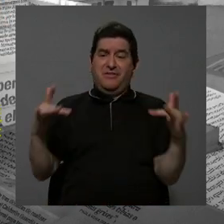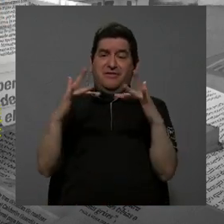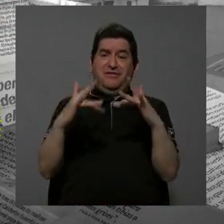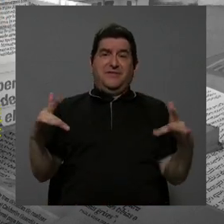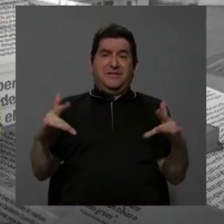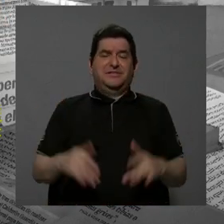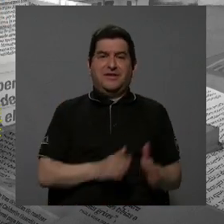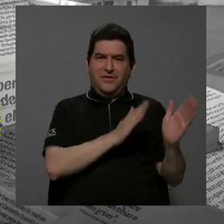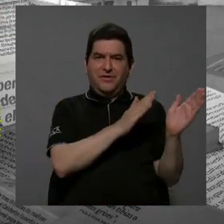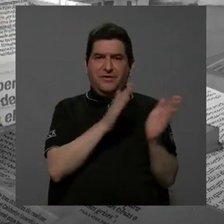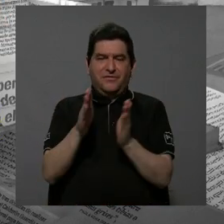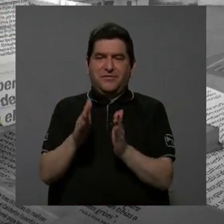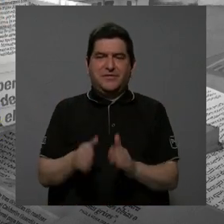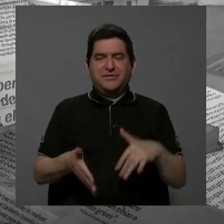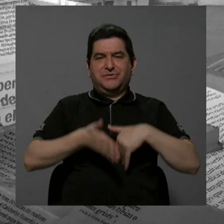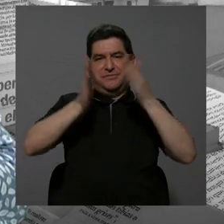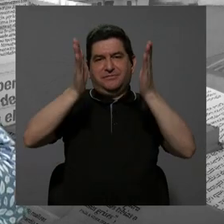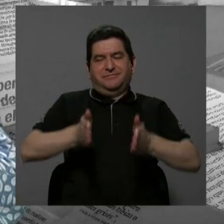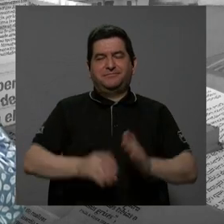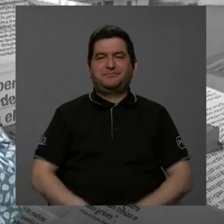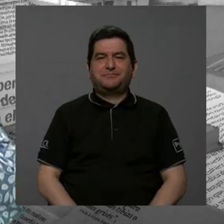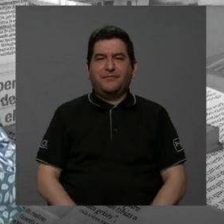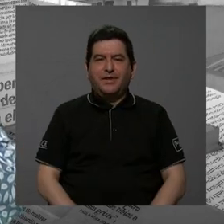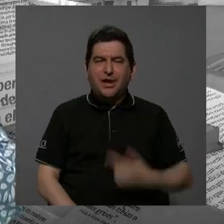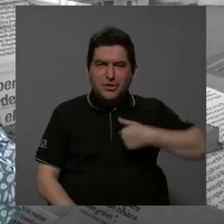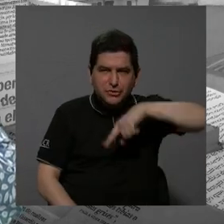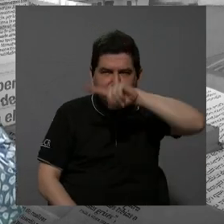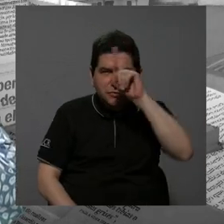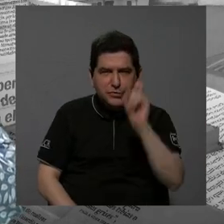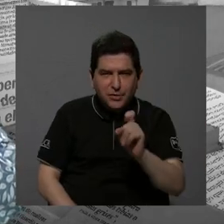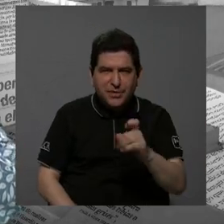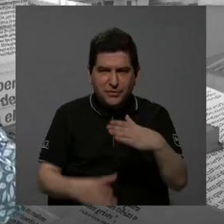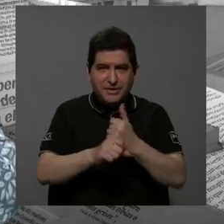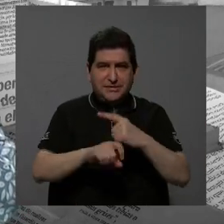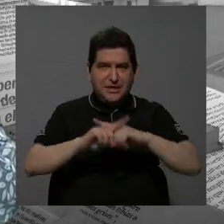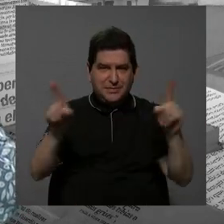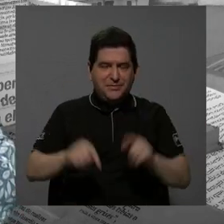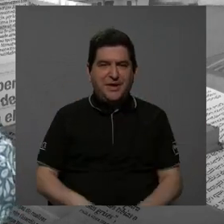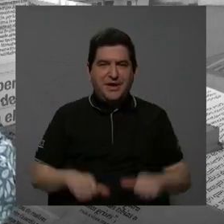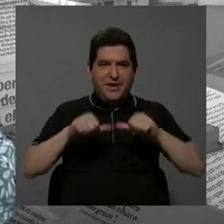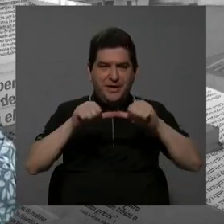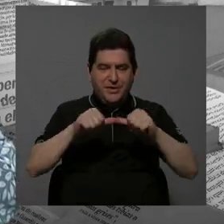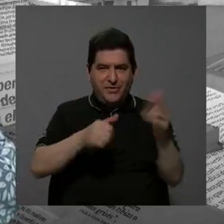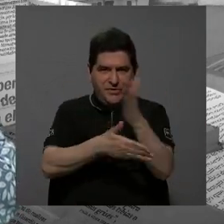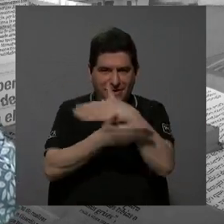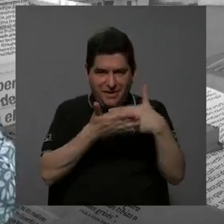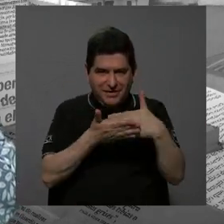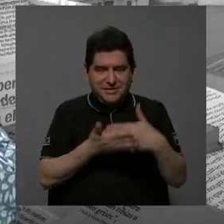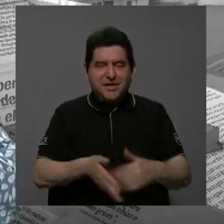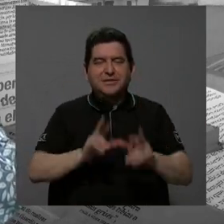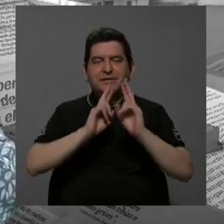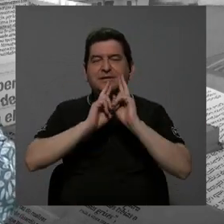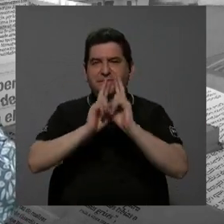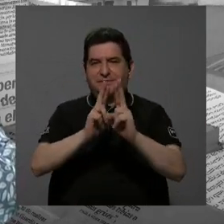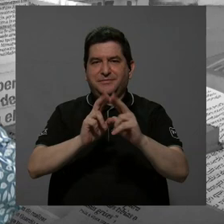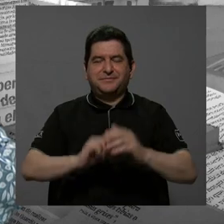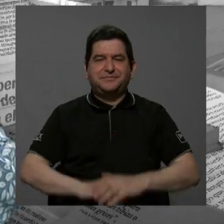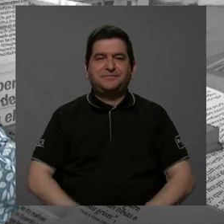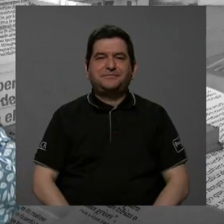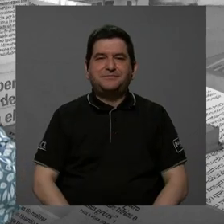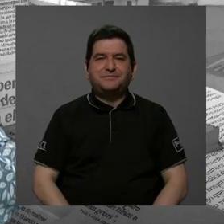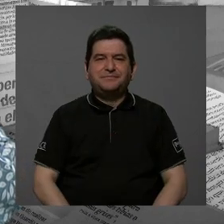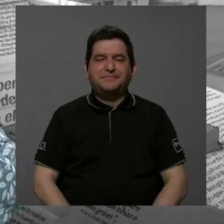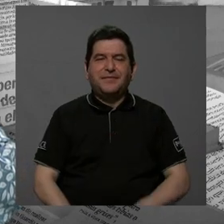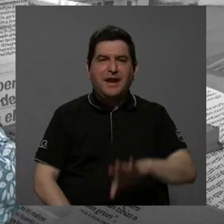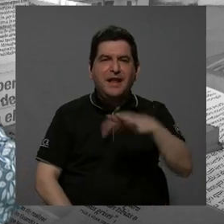tenemos en la formación de nuestras personas estudiantes. Le voy a hacer esta pregunta, pero en el siguiente bloque quiero que la responda ya con